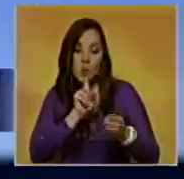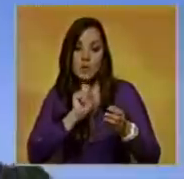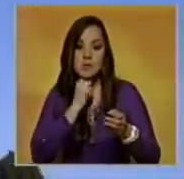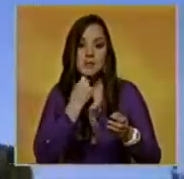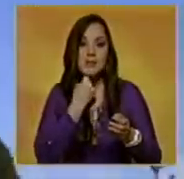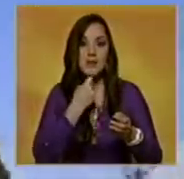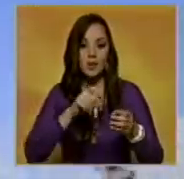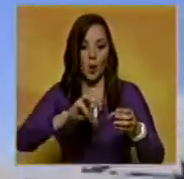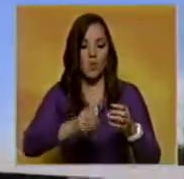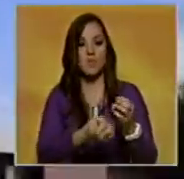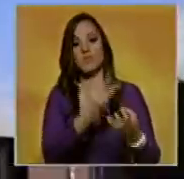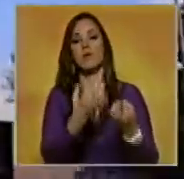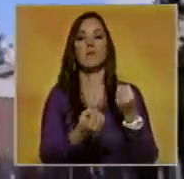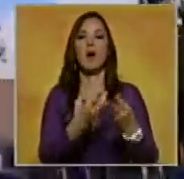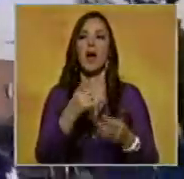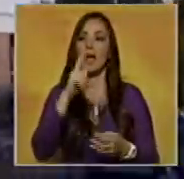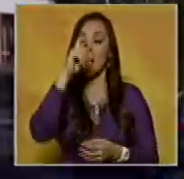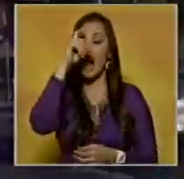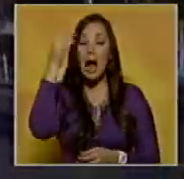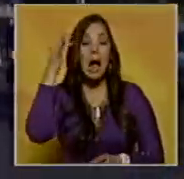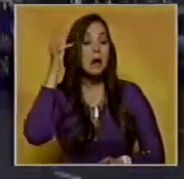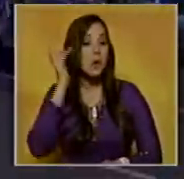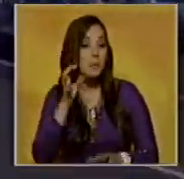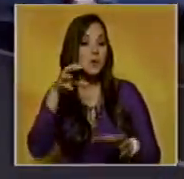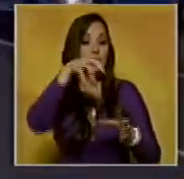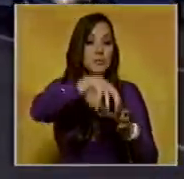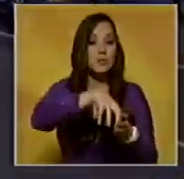sido implementados desde 2005 y 2006.